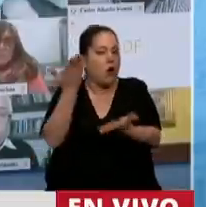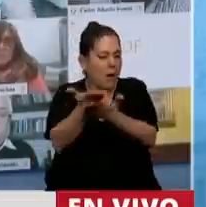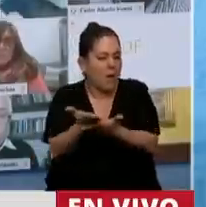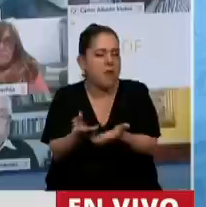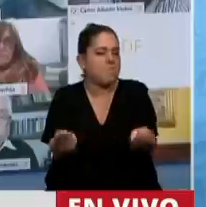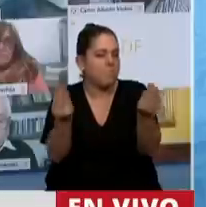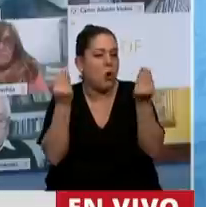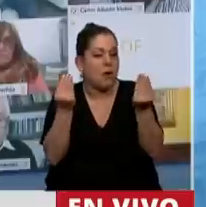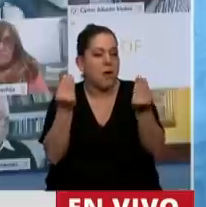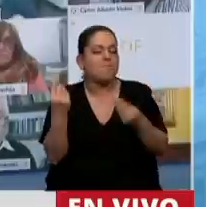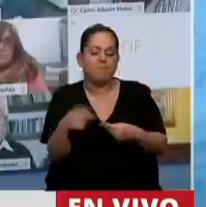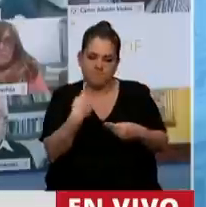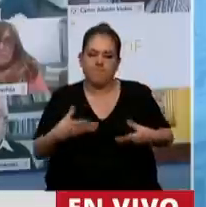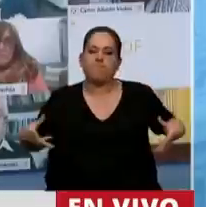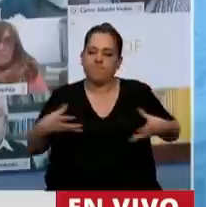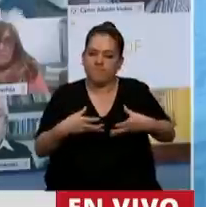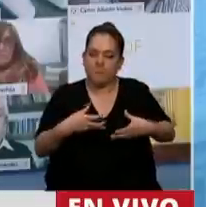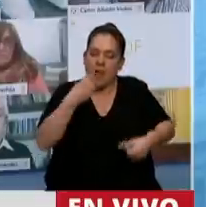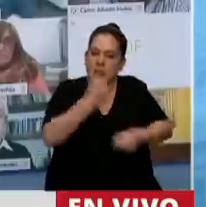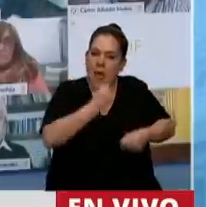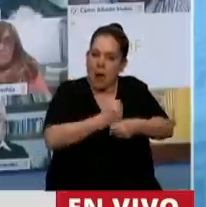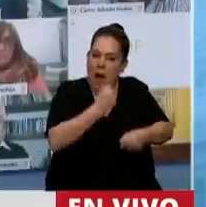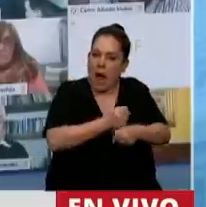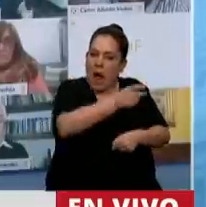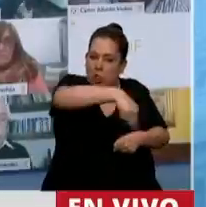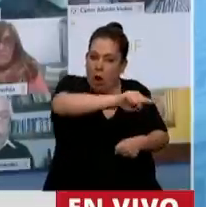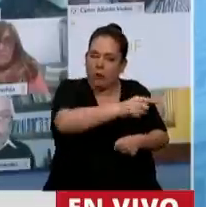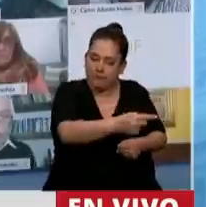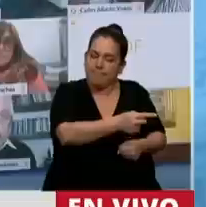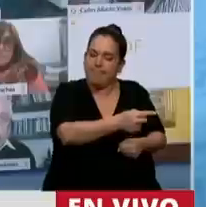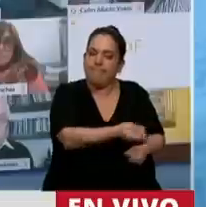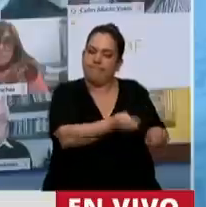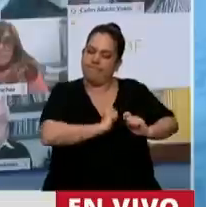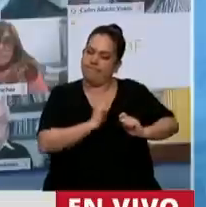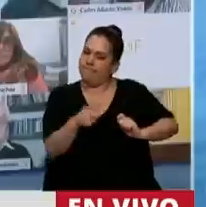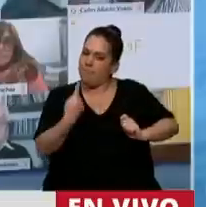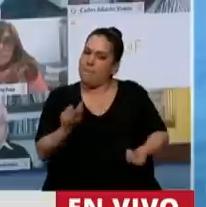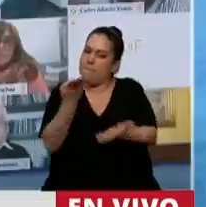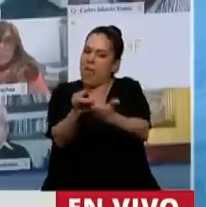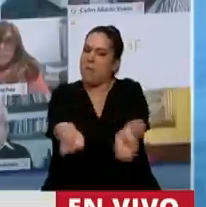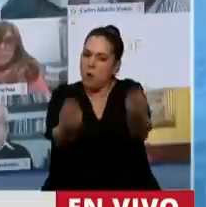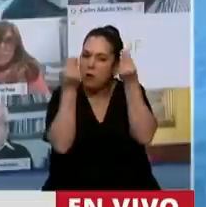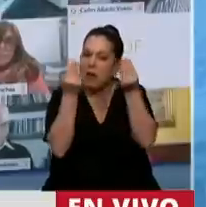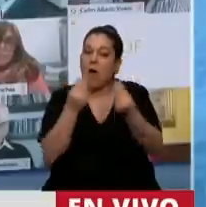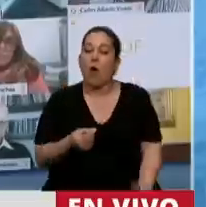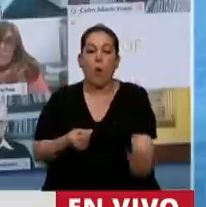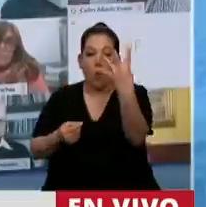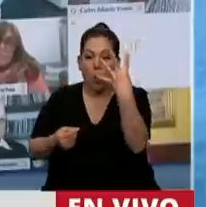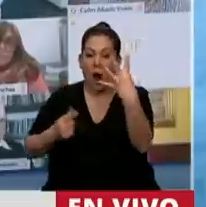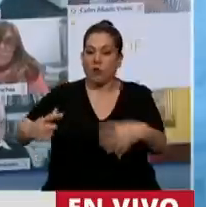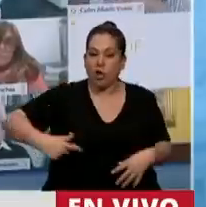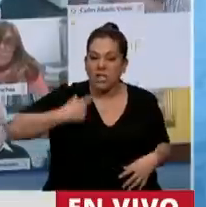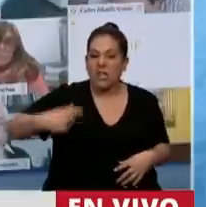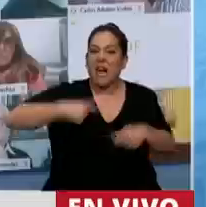en nombre de todos los trabajadores en nombre de los trabajadores del Congreso o los cuatro sindicatos del